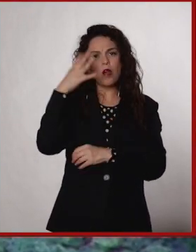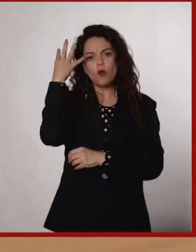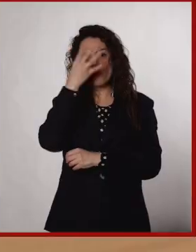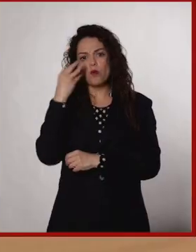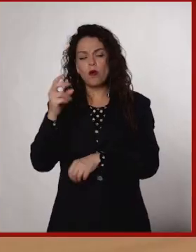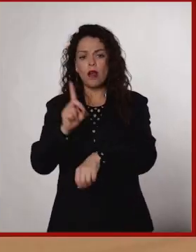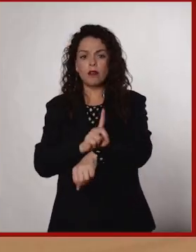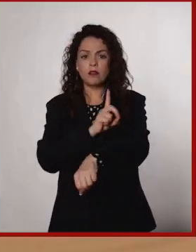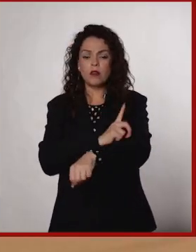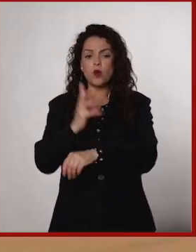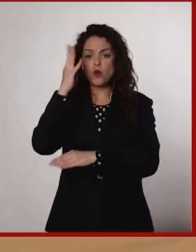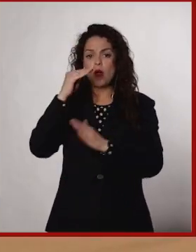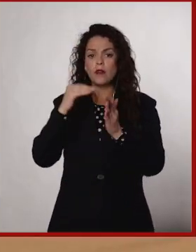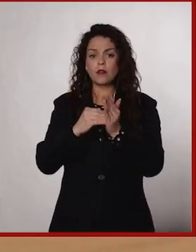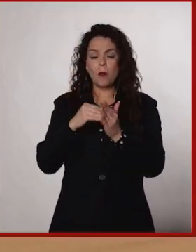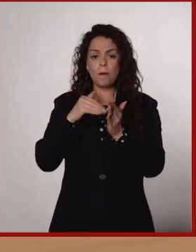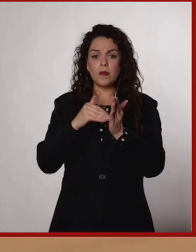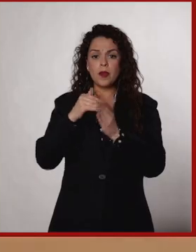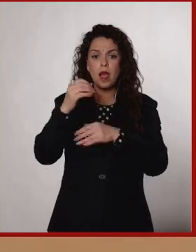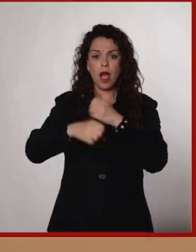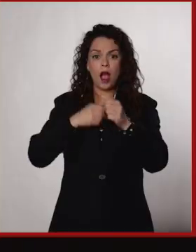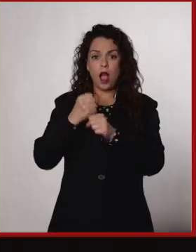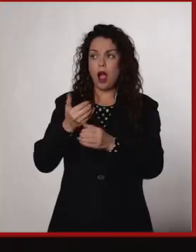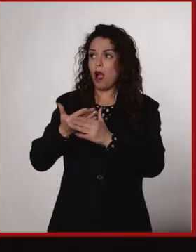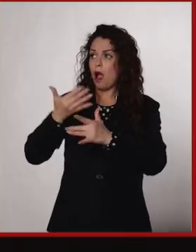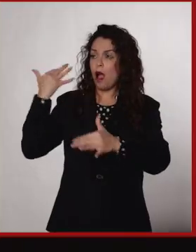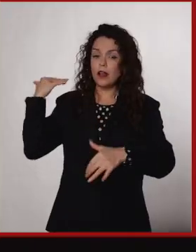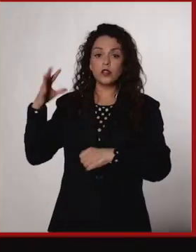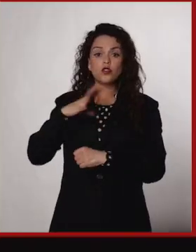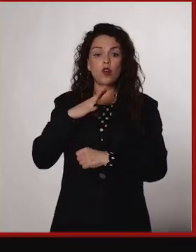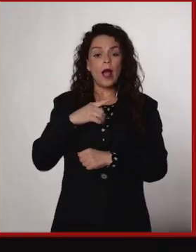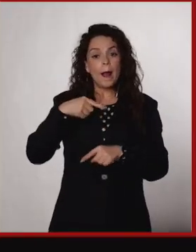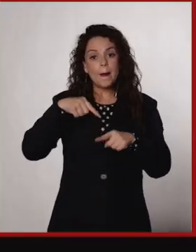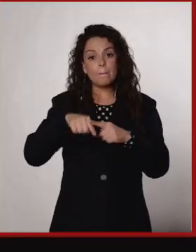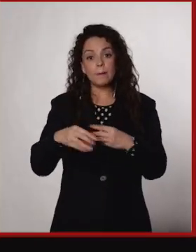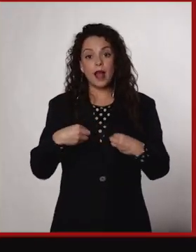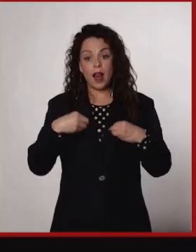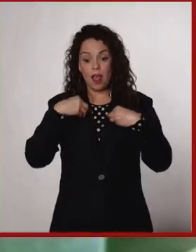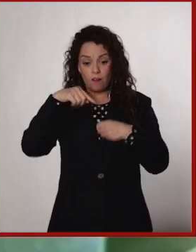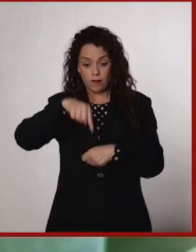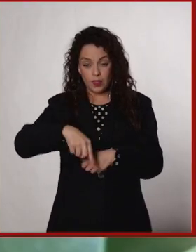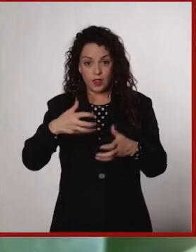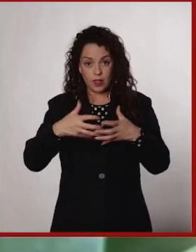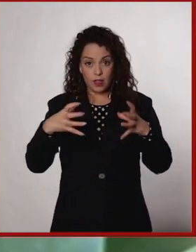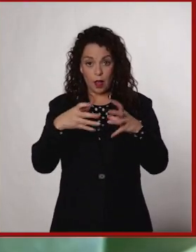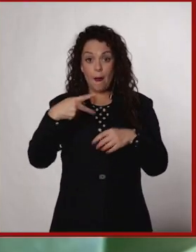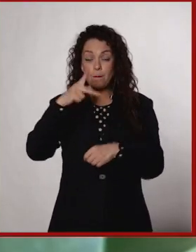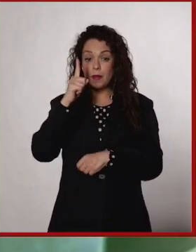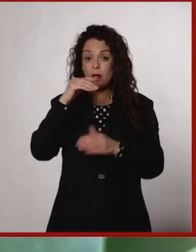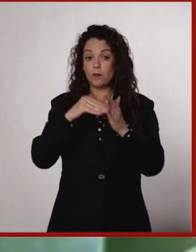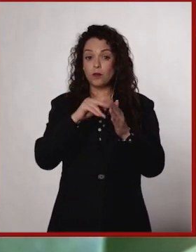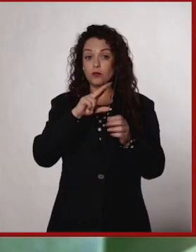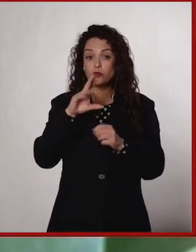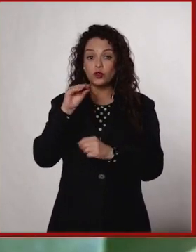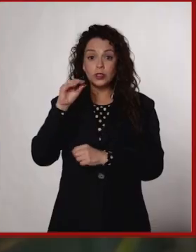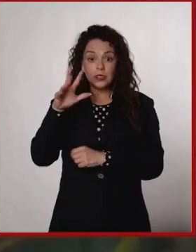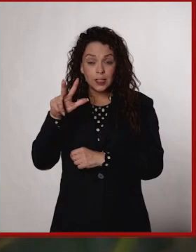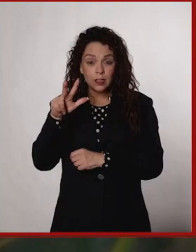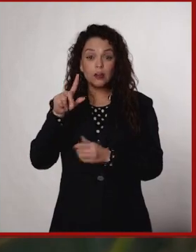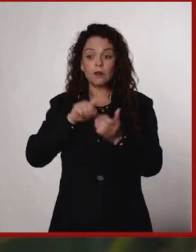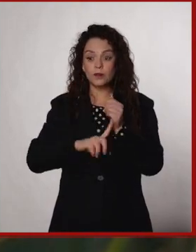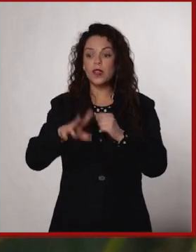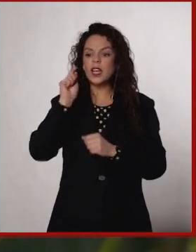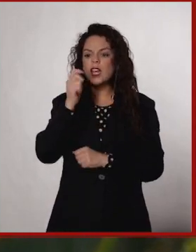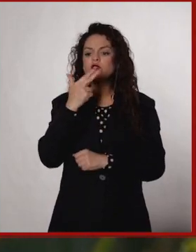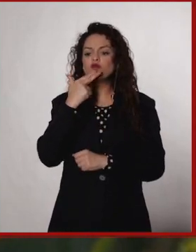hace casi 4 mil millones de años apareció la vida en la Tierra. Sin embargo, es apenas en 1985 que se acuña